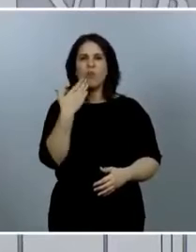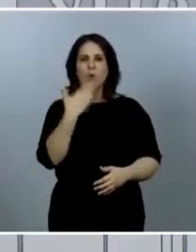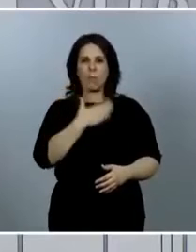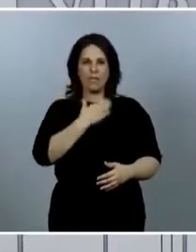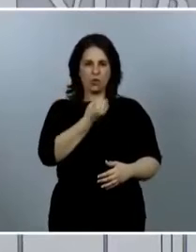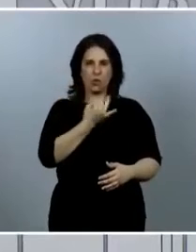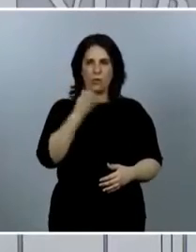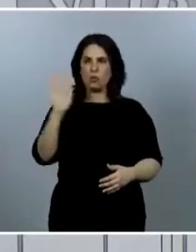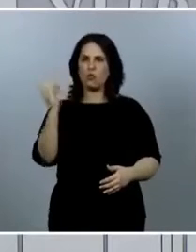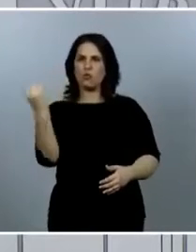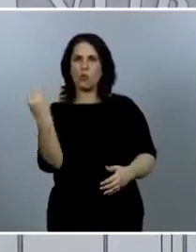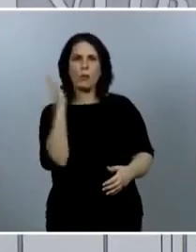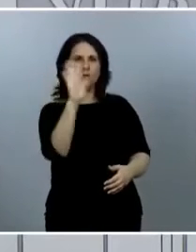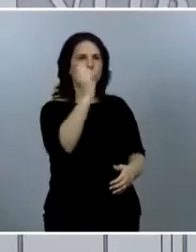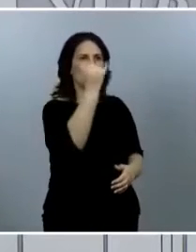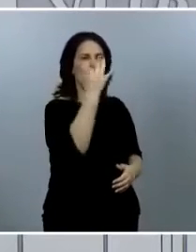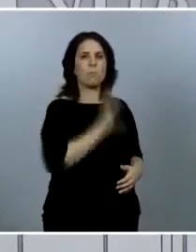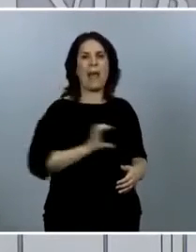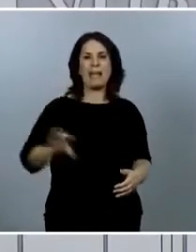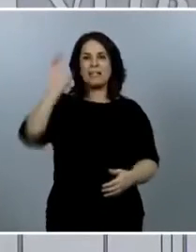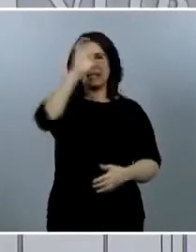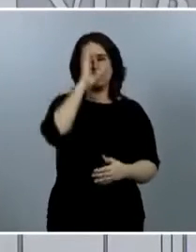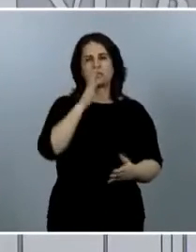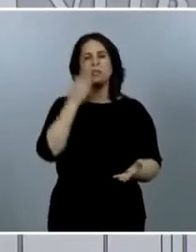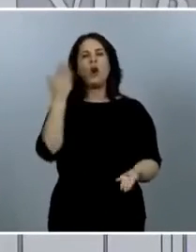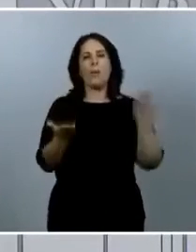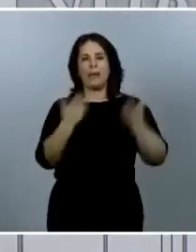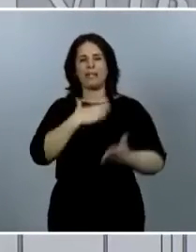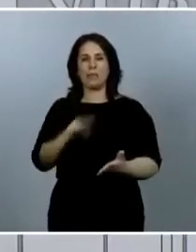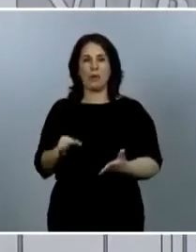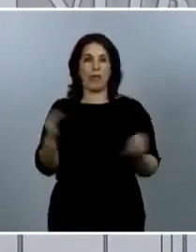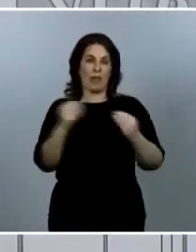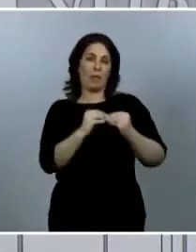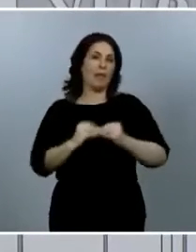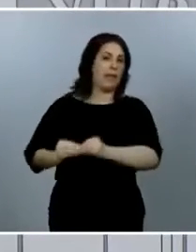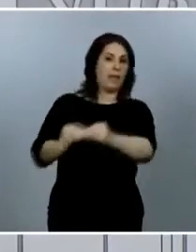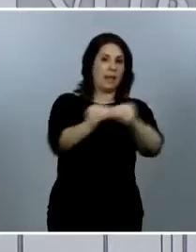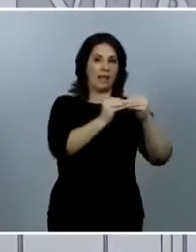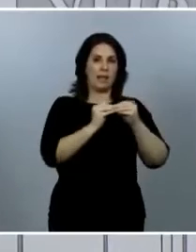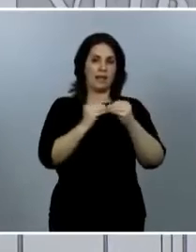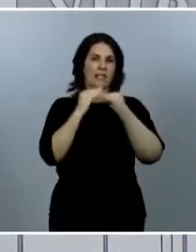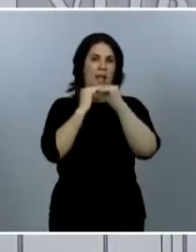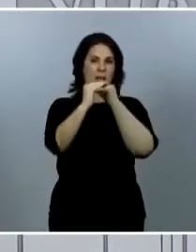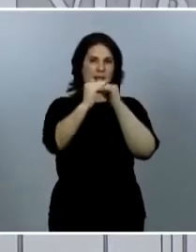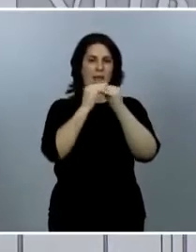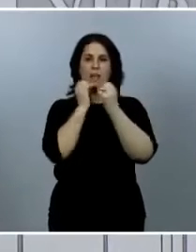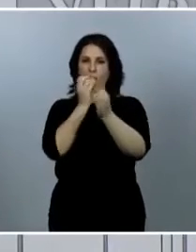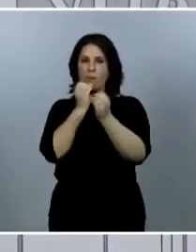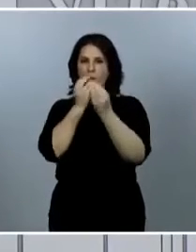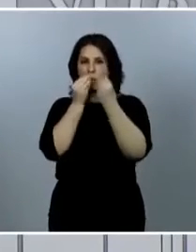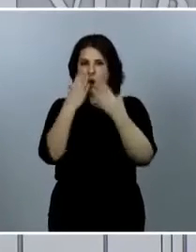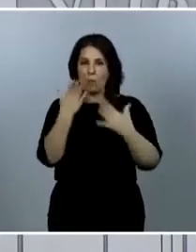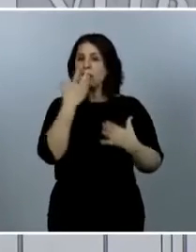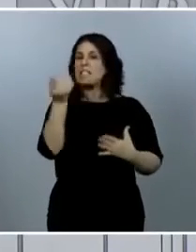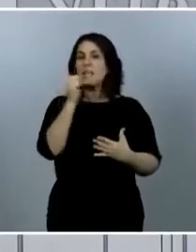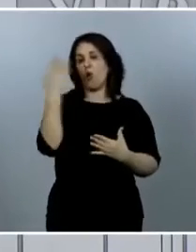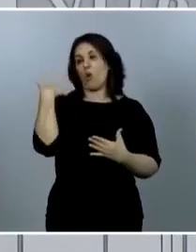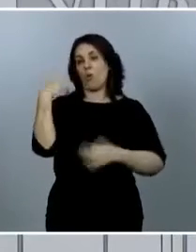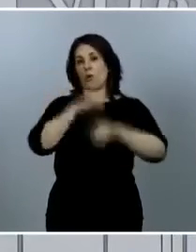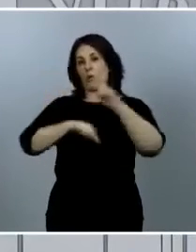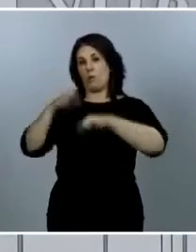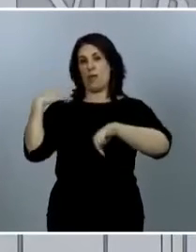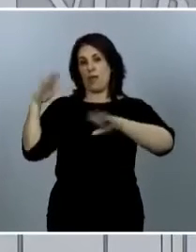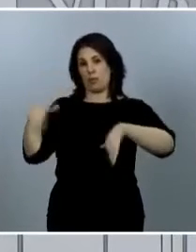Ahora mismo consideramos que lo más importante es mantener una cierta estabilidad en la información porque si no vamos a volver al mismo problema que hemos tenido estos últimos días